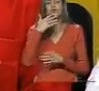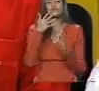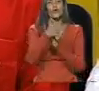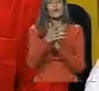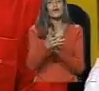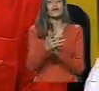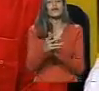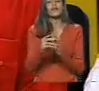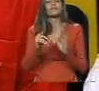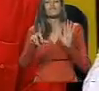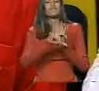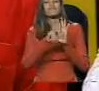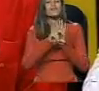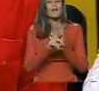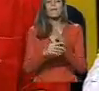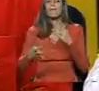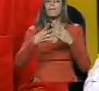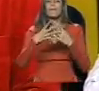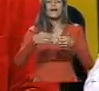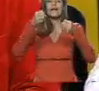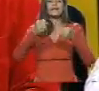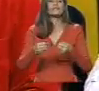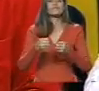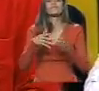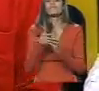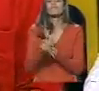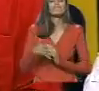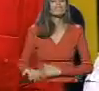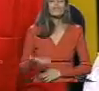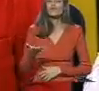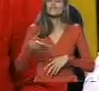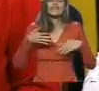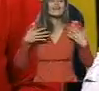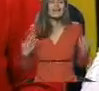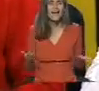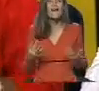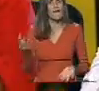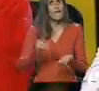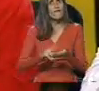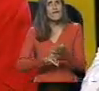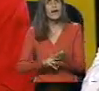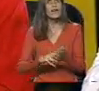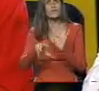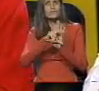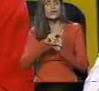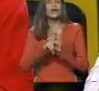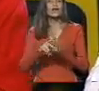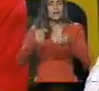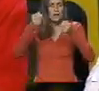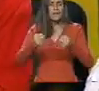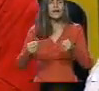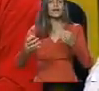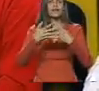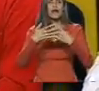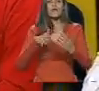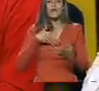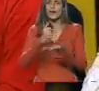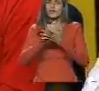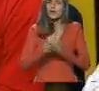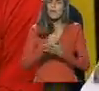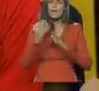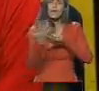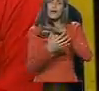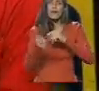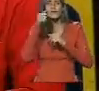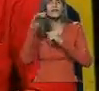penitenciario. ¿Cuál es la importancia que tiene el código penitenciario? ¿De verdad el código penitenciario puede ayudarlo a nosotros en el problema